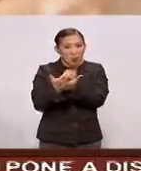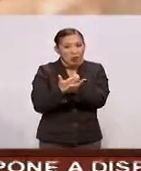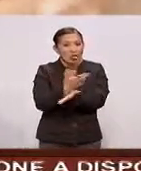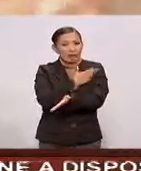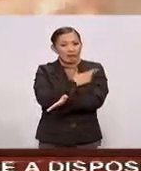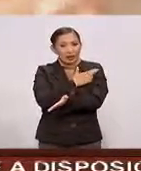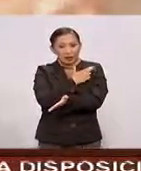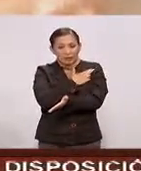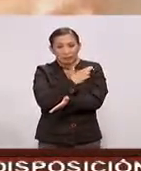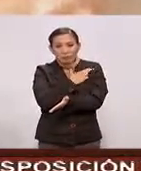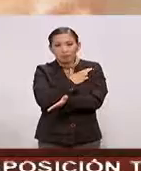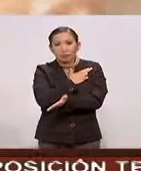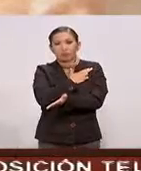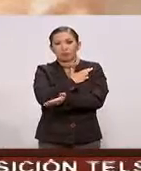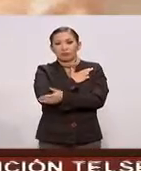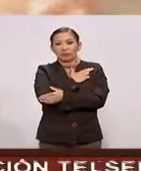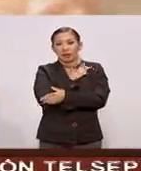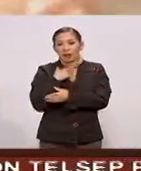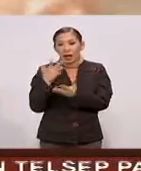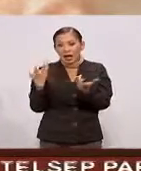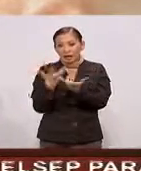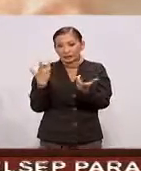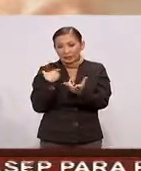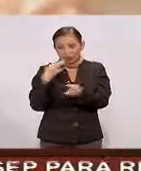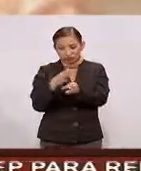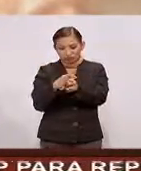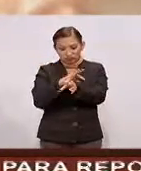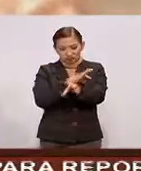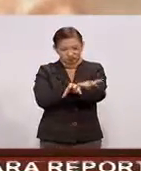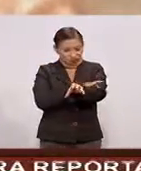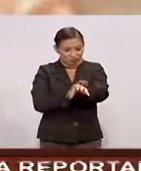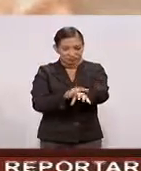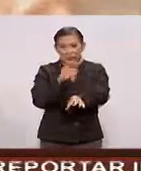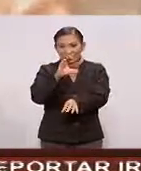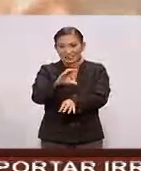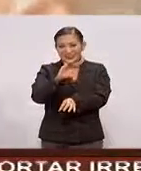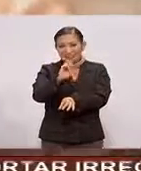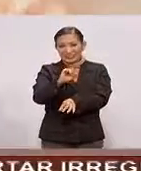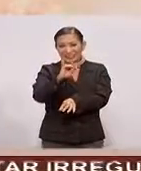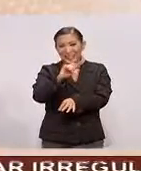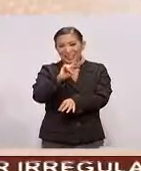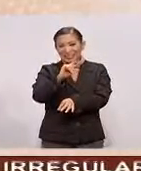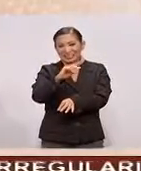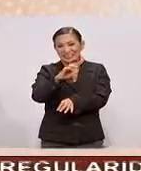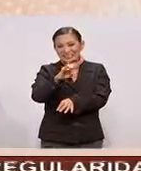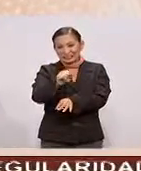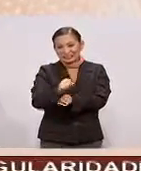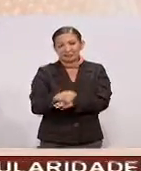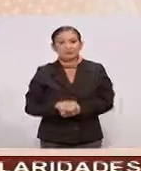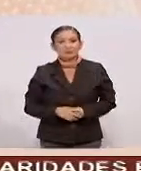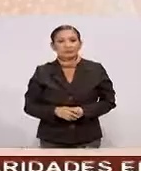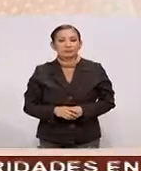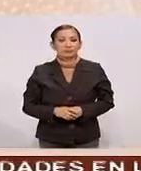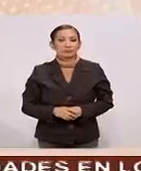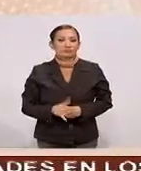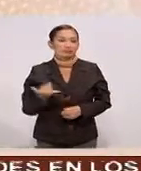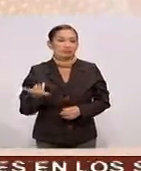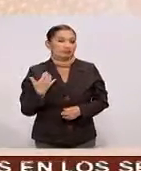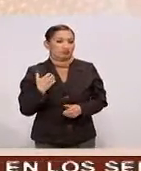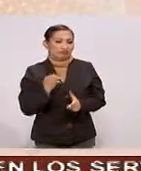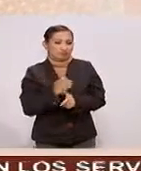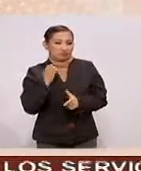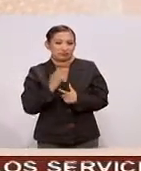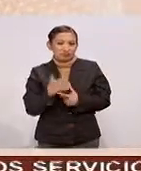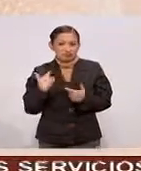heridas La formación De las cicatrices Y Y pues entonces